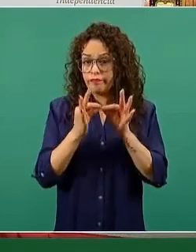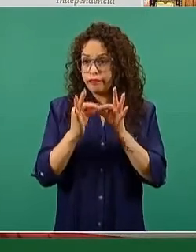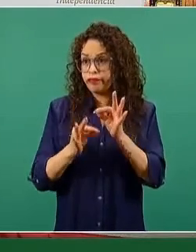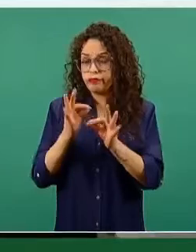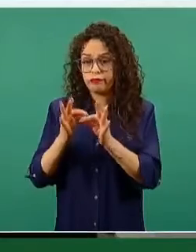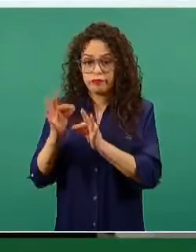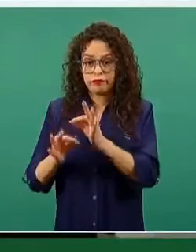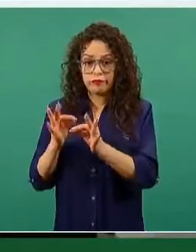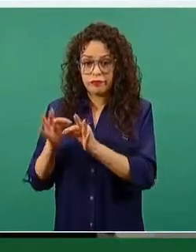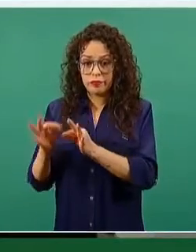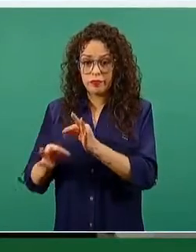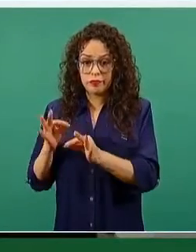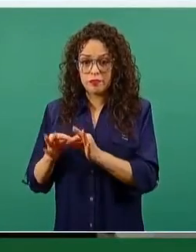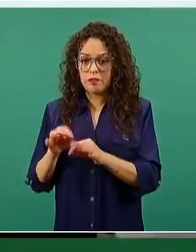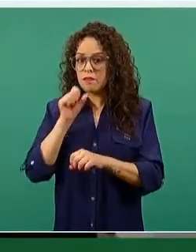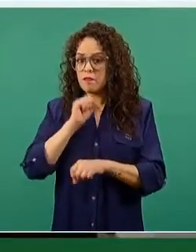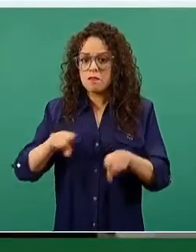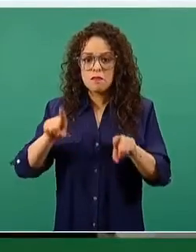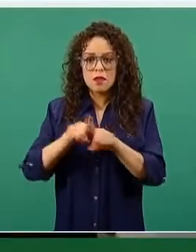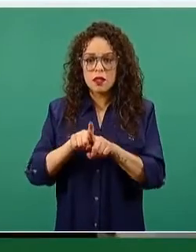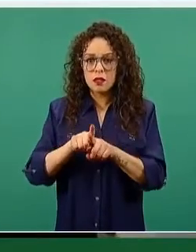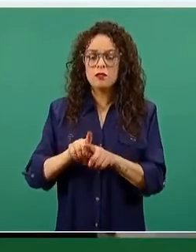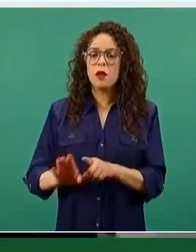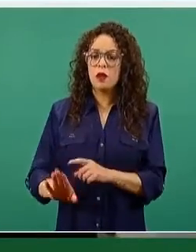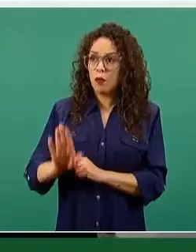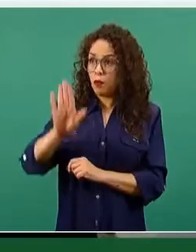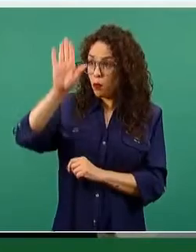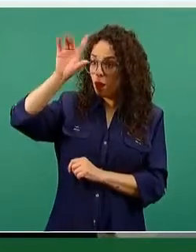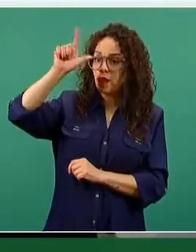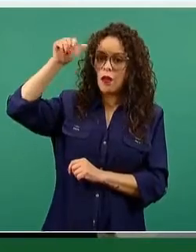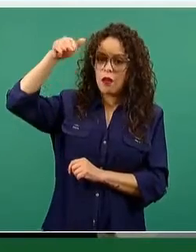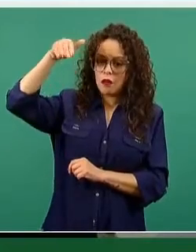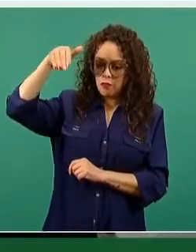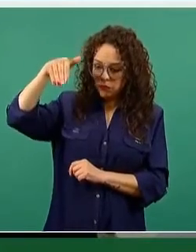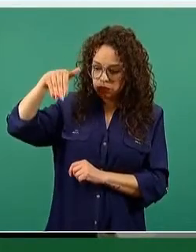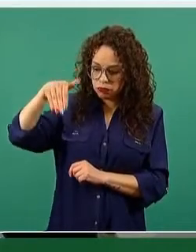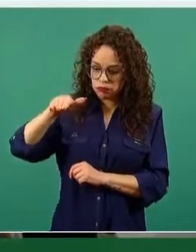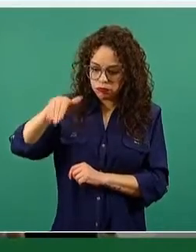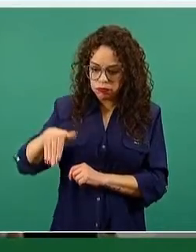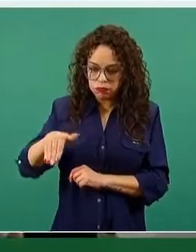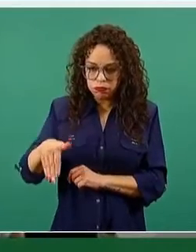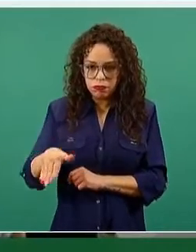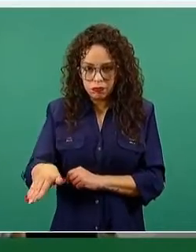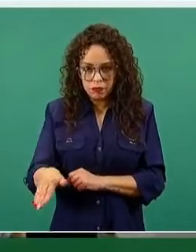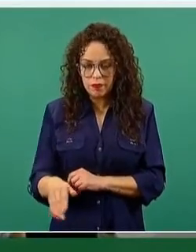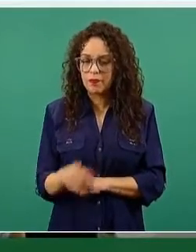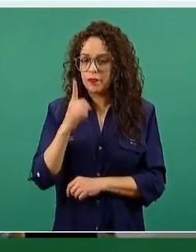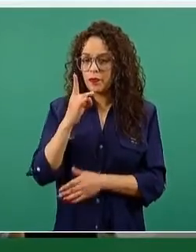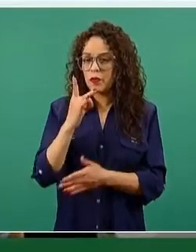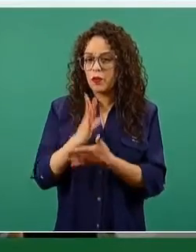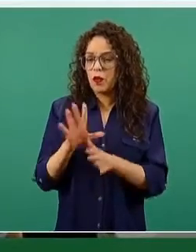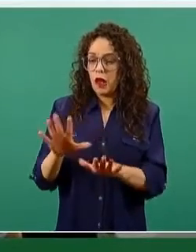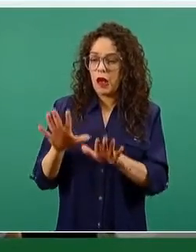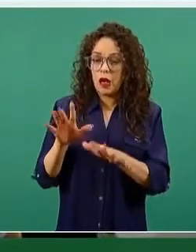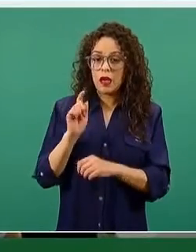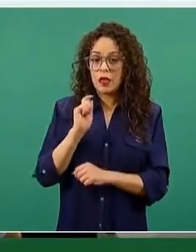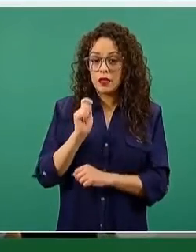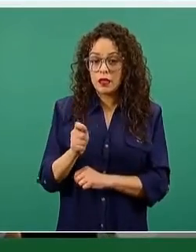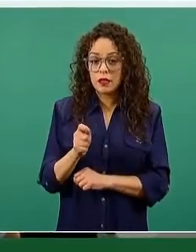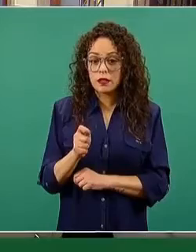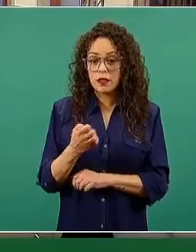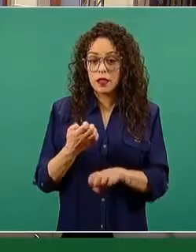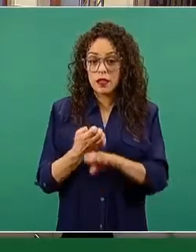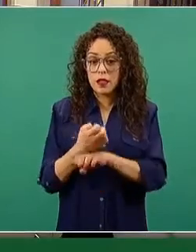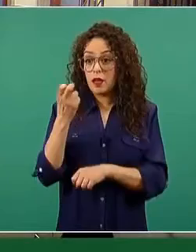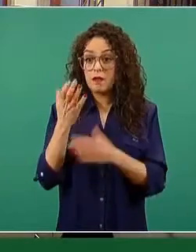misma pendiente y solamente hemos resaltado que la entidad que no tiene